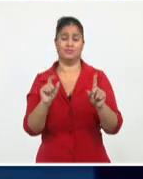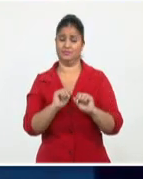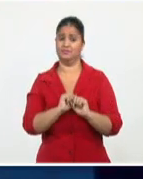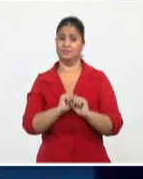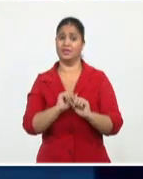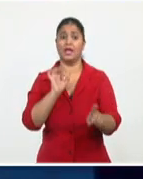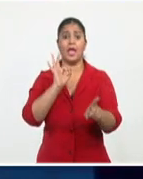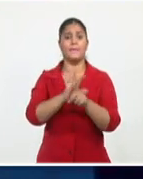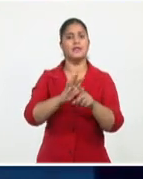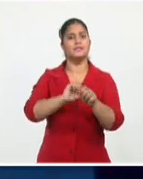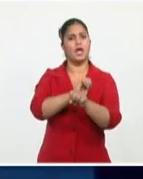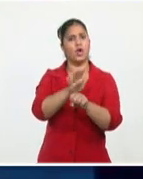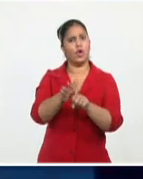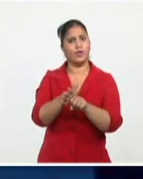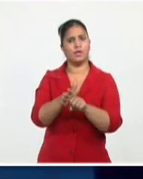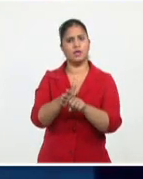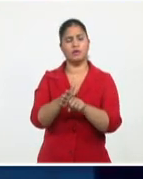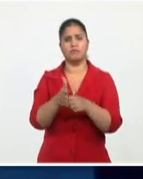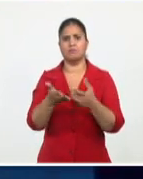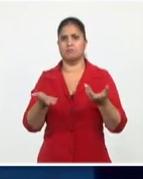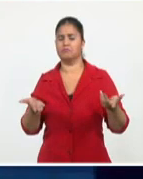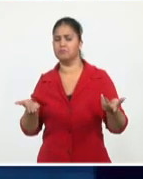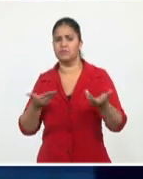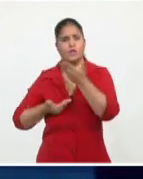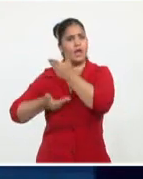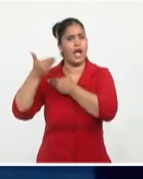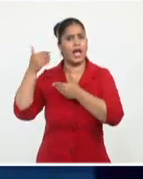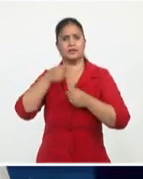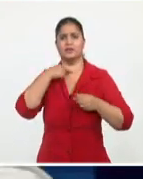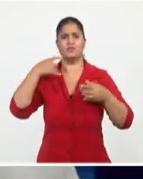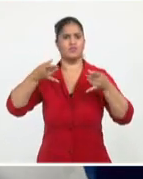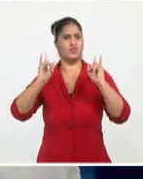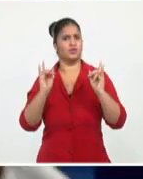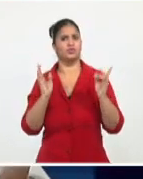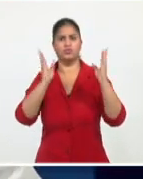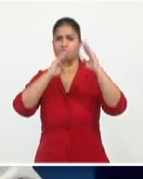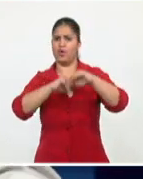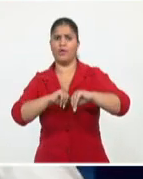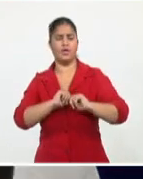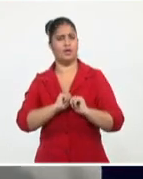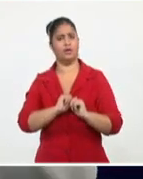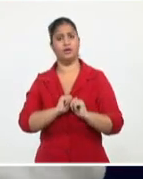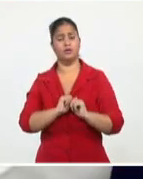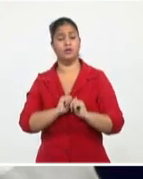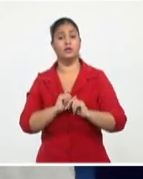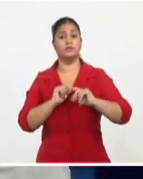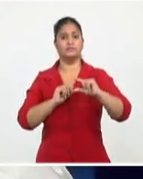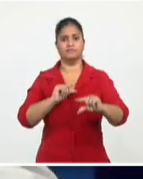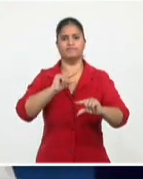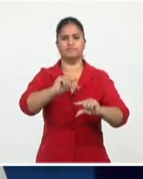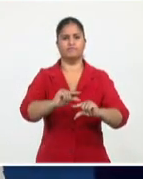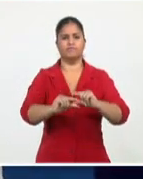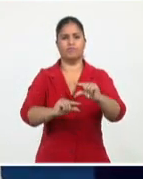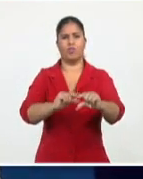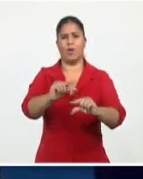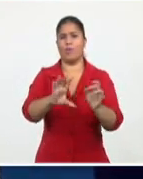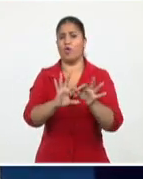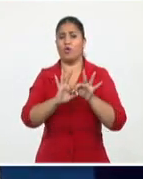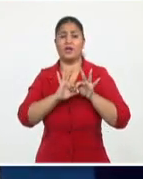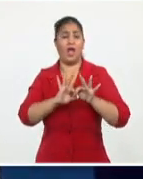Y que lamentablemente todos estamos expuestos con comorbilidades, con edad, sin edad,